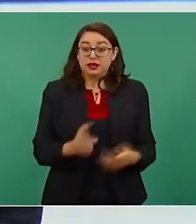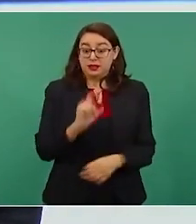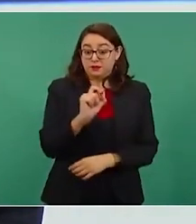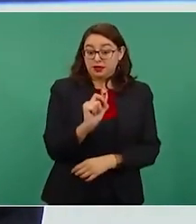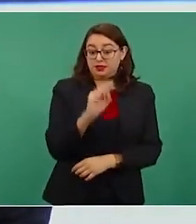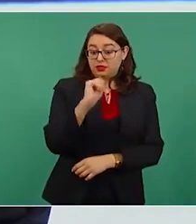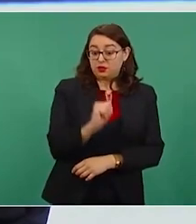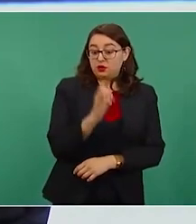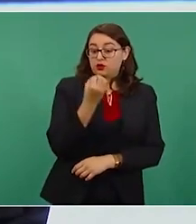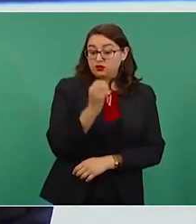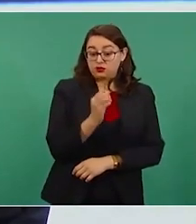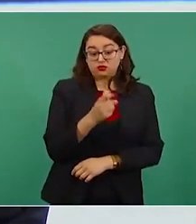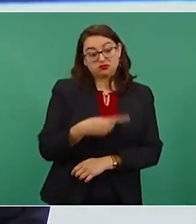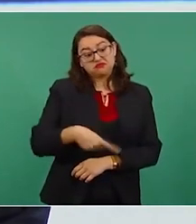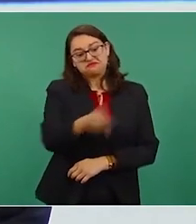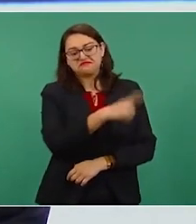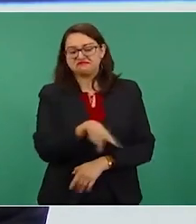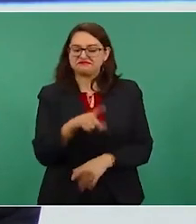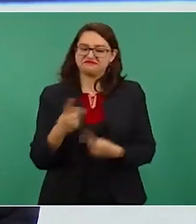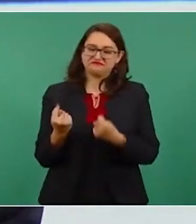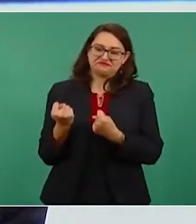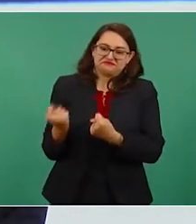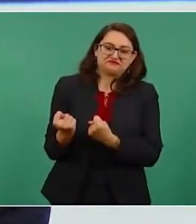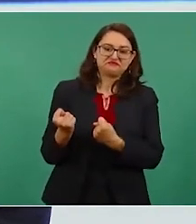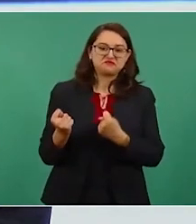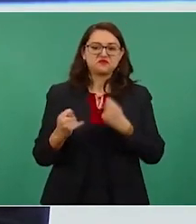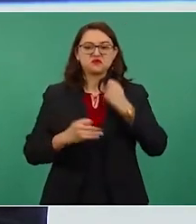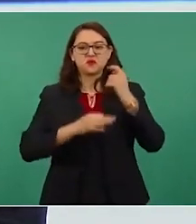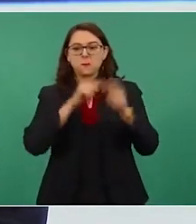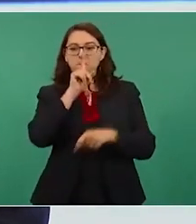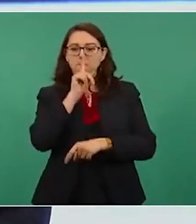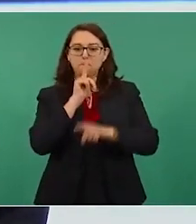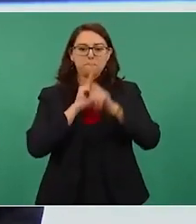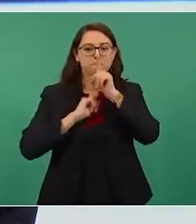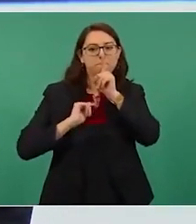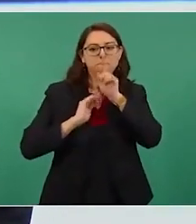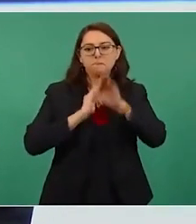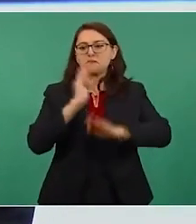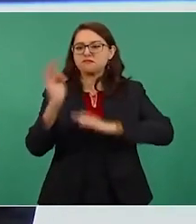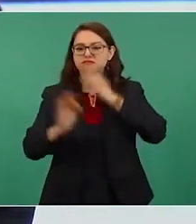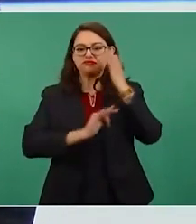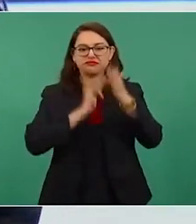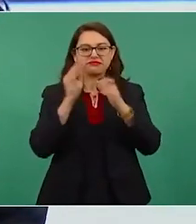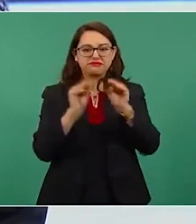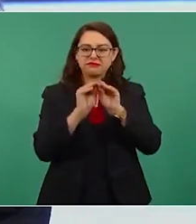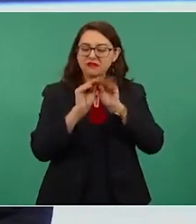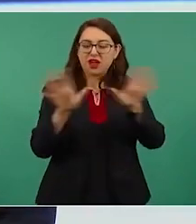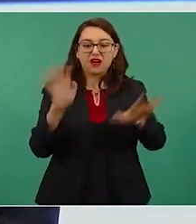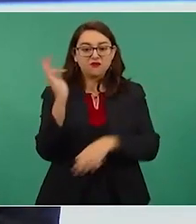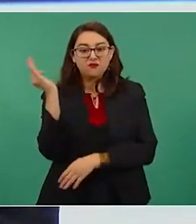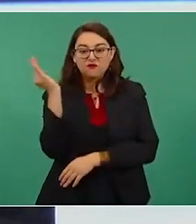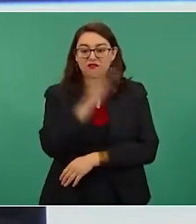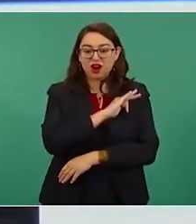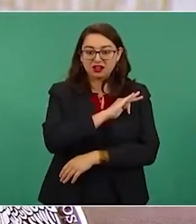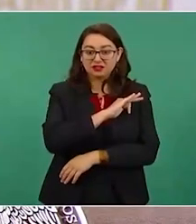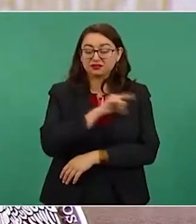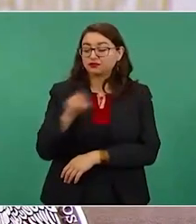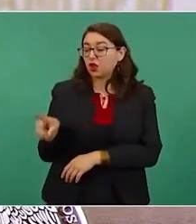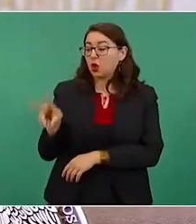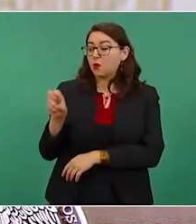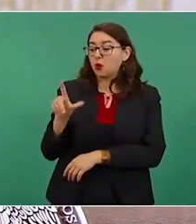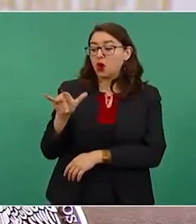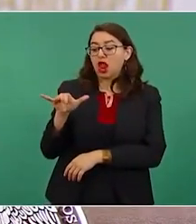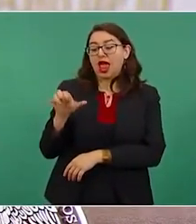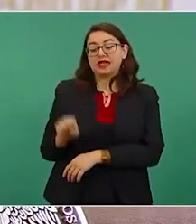difundieron información falsa de que cayeron las acciones de la aerolínea Volaris tras anunciar que iniciaría